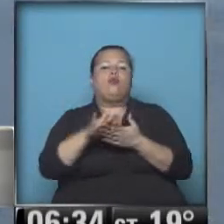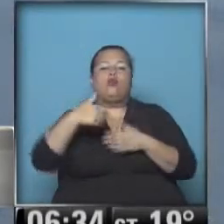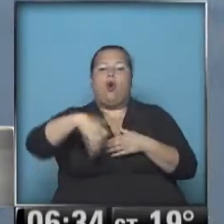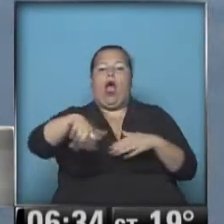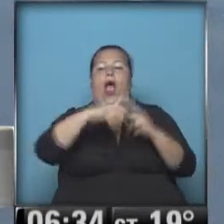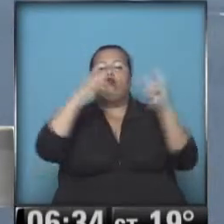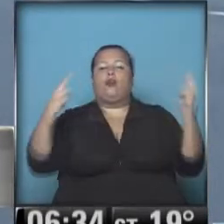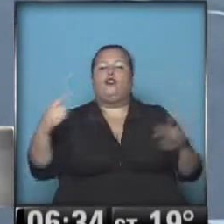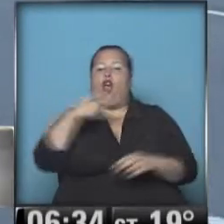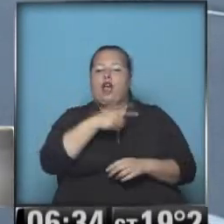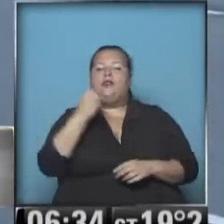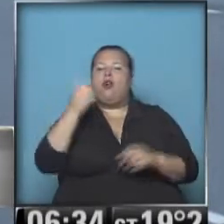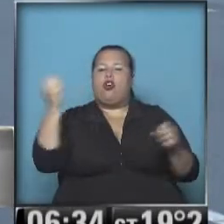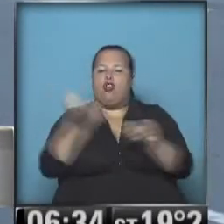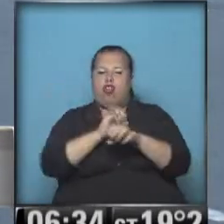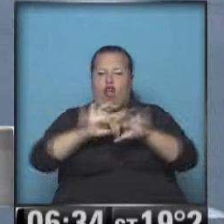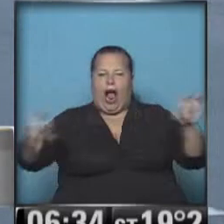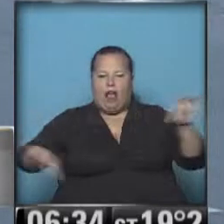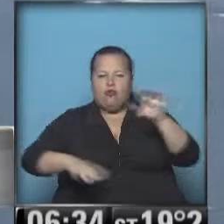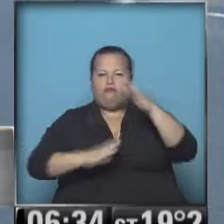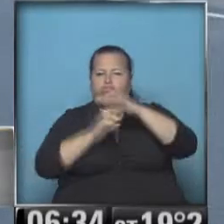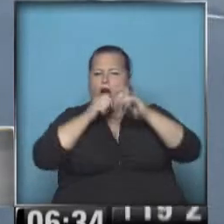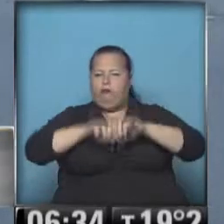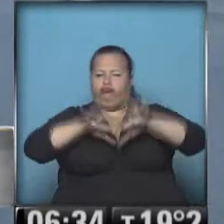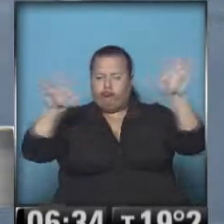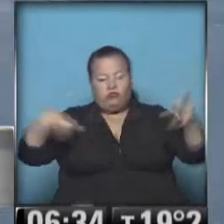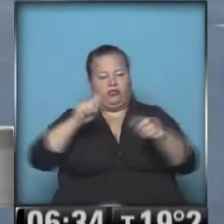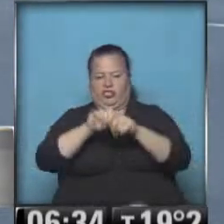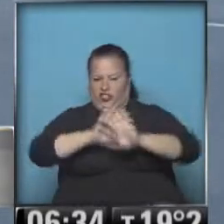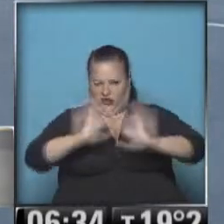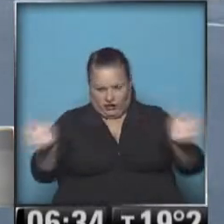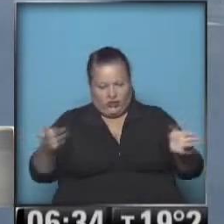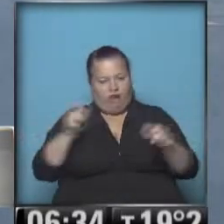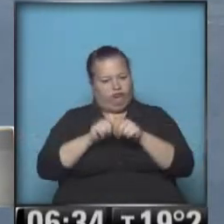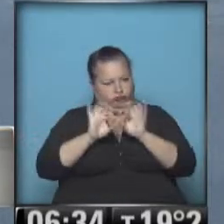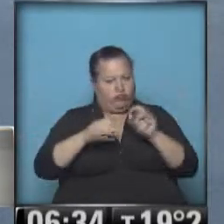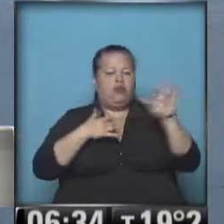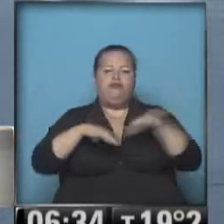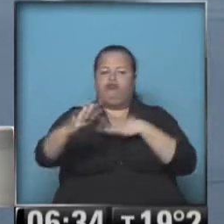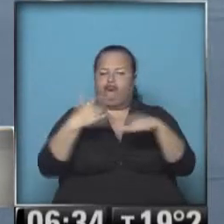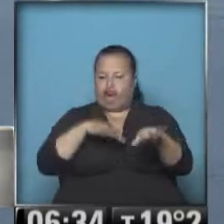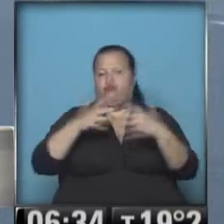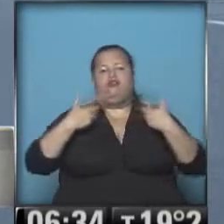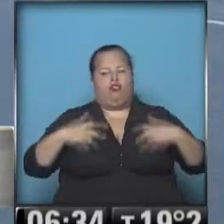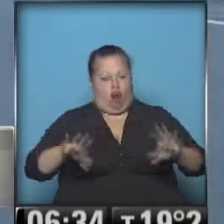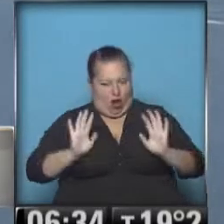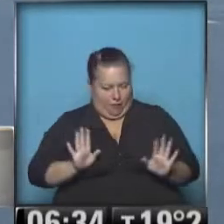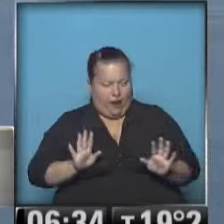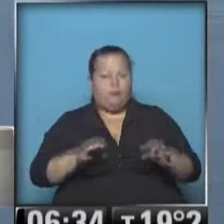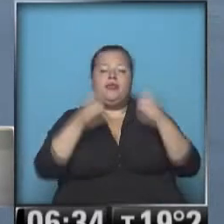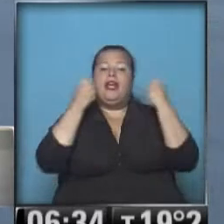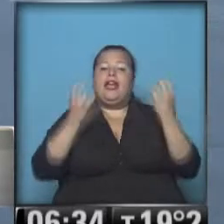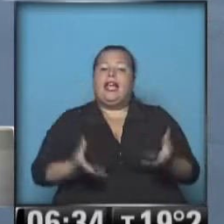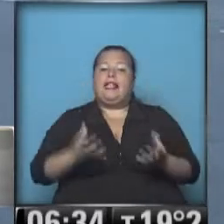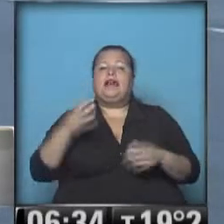acceso oeste. Luego la rotura de un caño maestro de agua. Ya finalizaron las obras y el tránsito tiende a normalizarse. ¿Cómo están